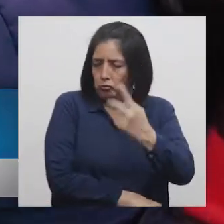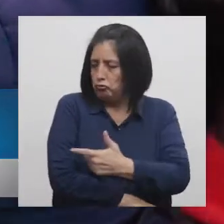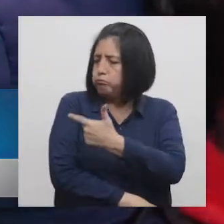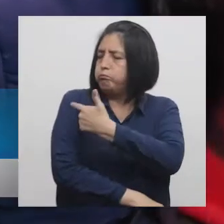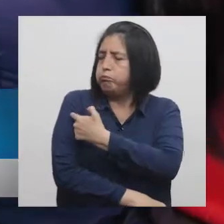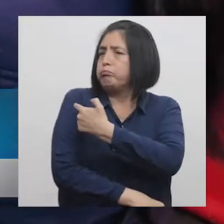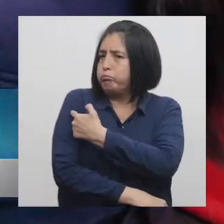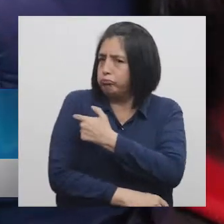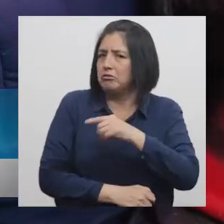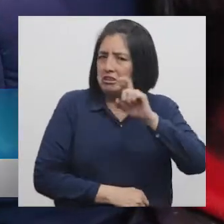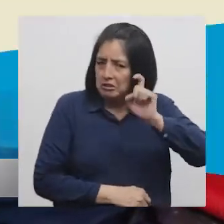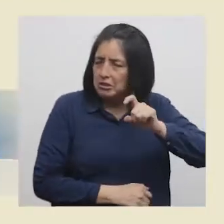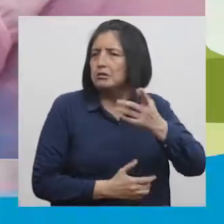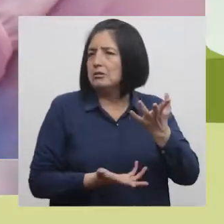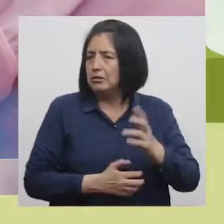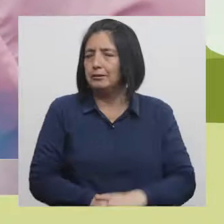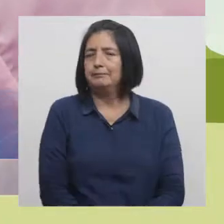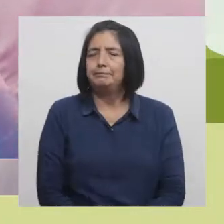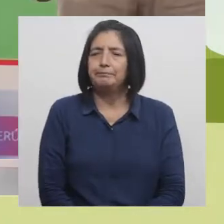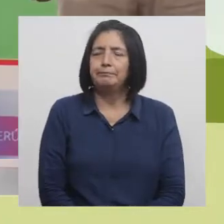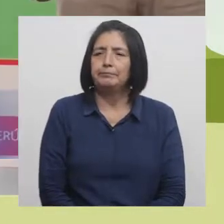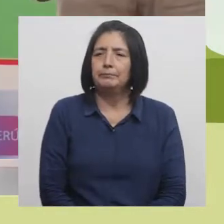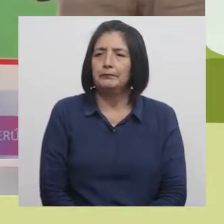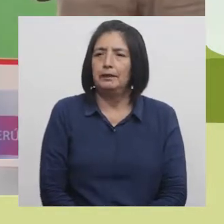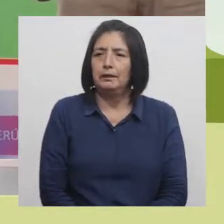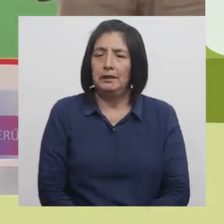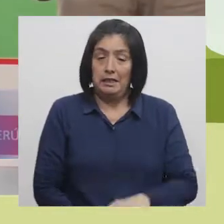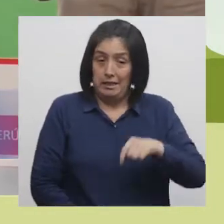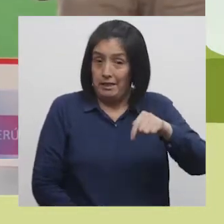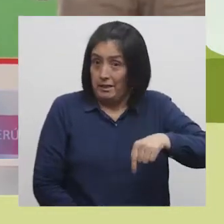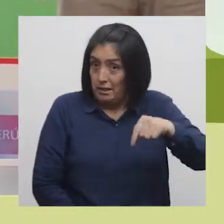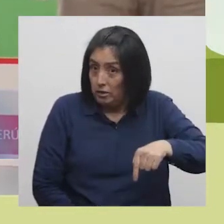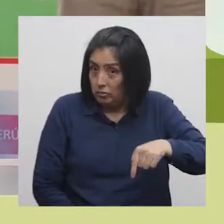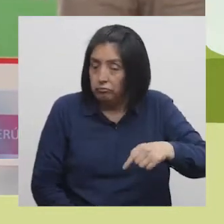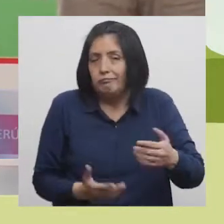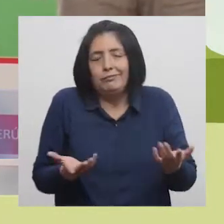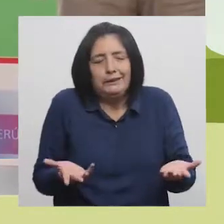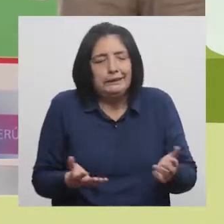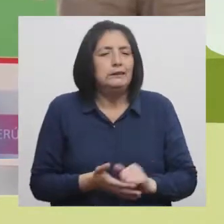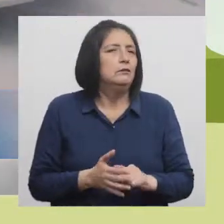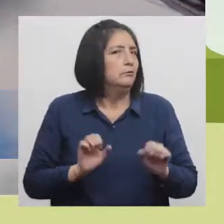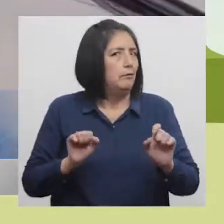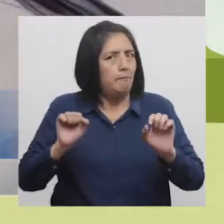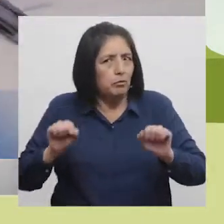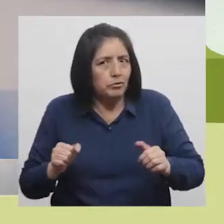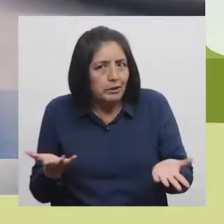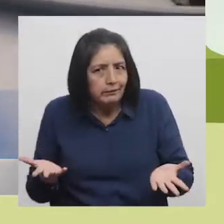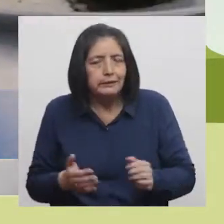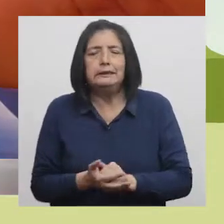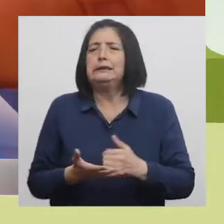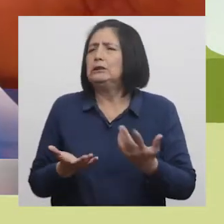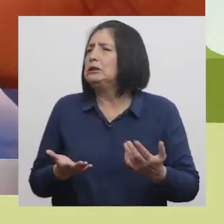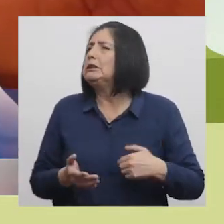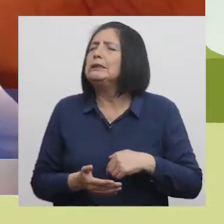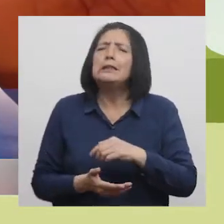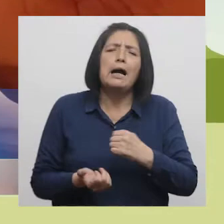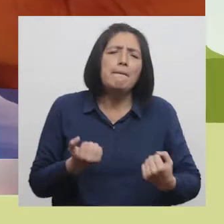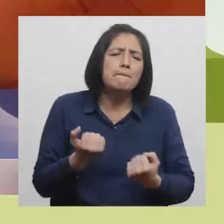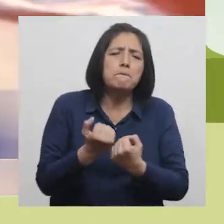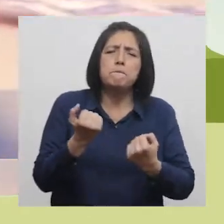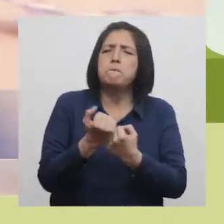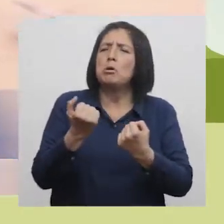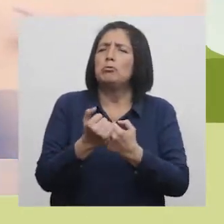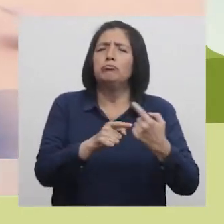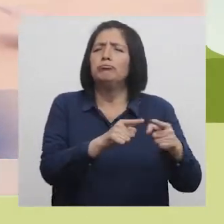que necesita Pero esta actividad no pudo haber sido posible Si no hubiéramos tenido el apoyo